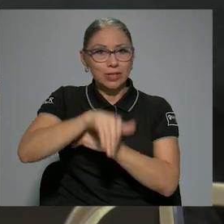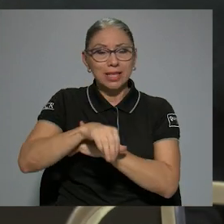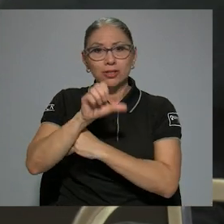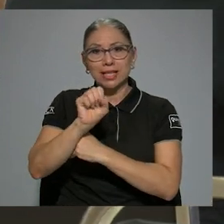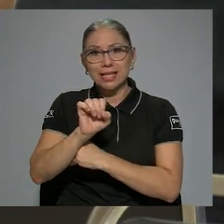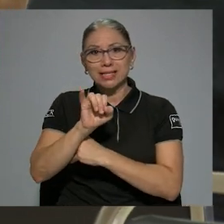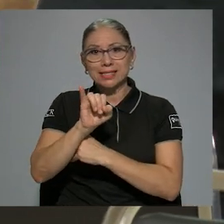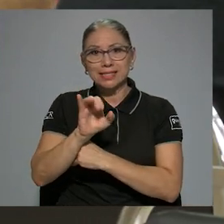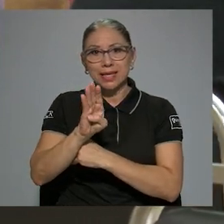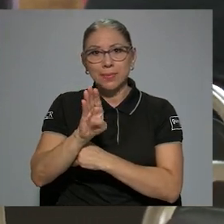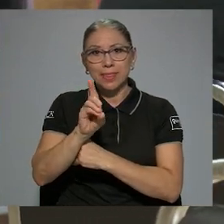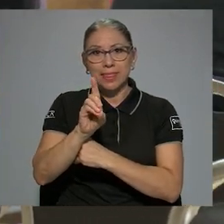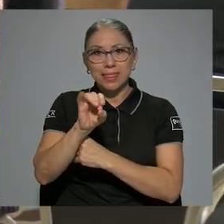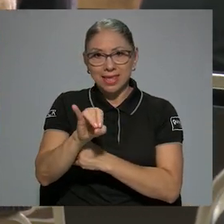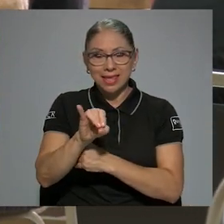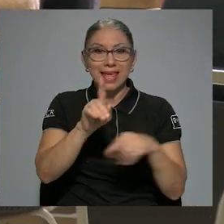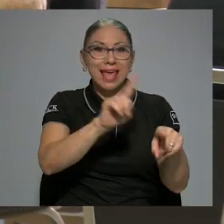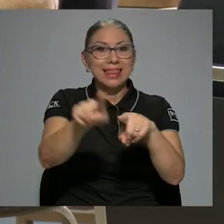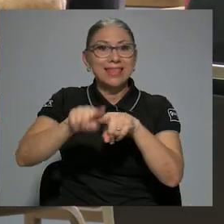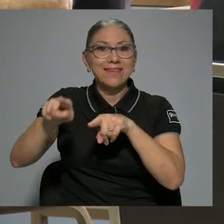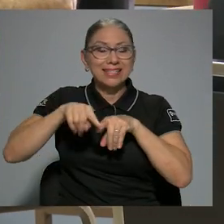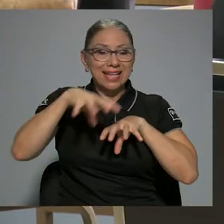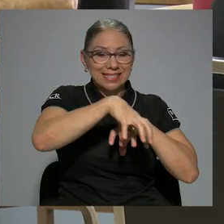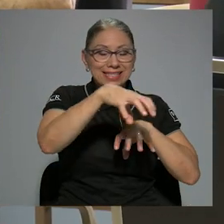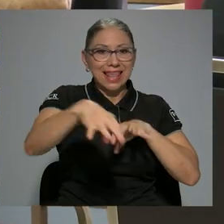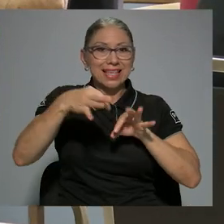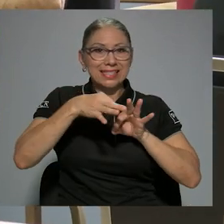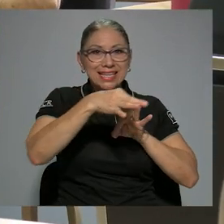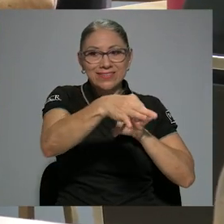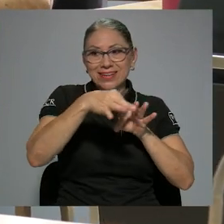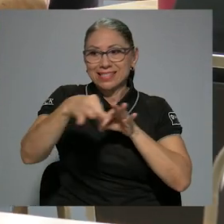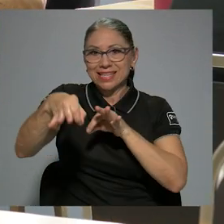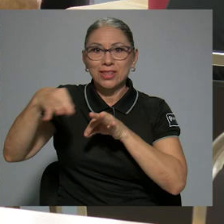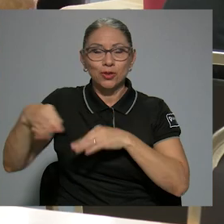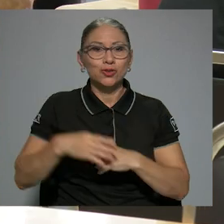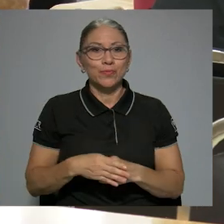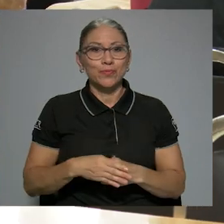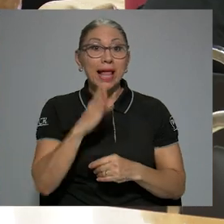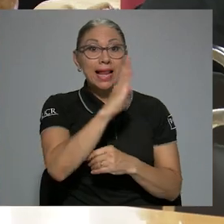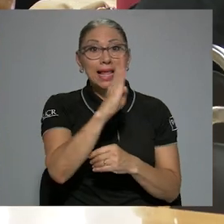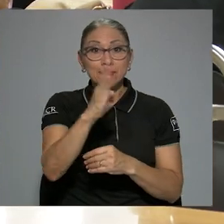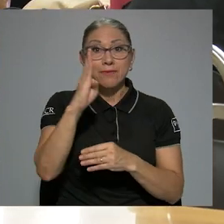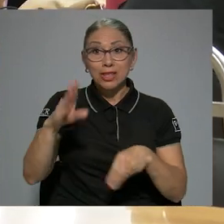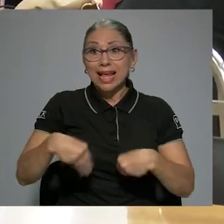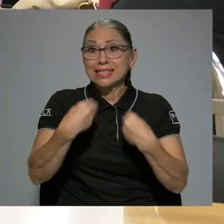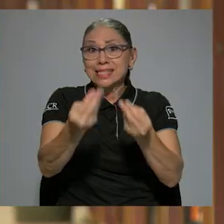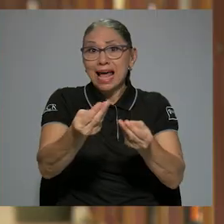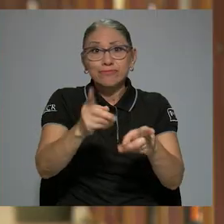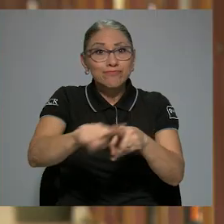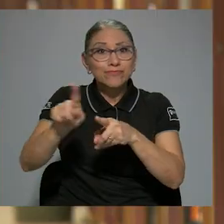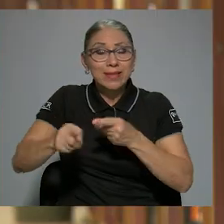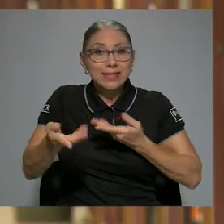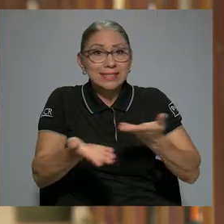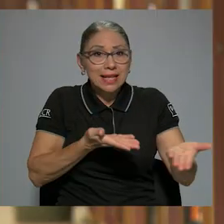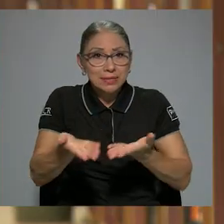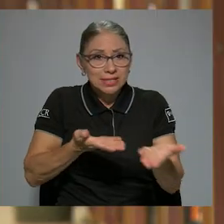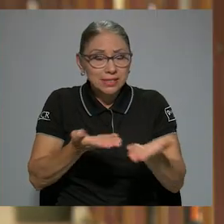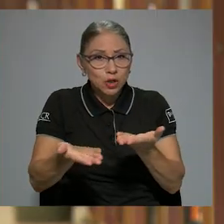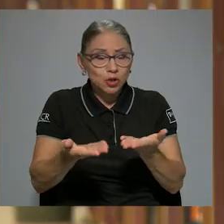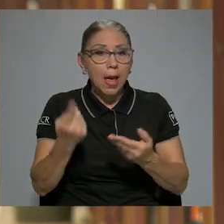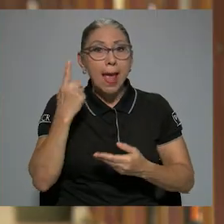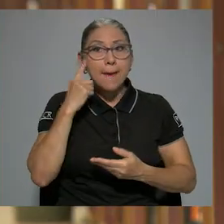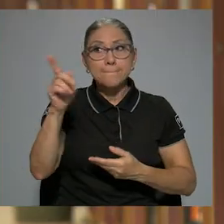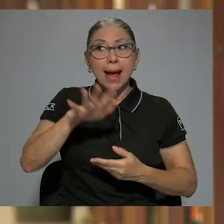proyectos del Sistema de Bibliotecas en diversas sedes y recintos. Las bibliotecas ofrecen una serie de servicios,